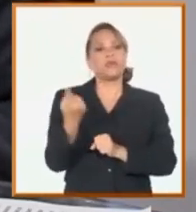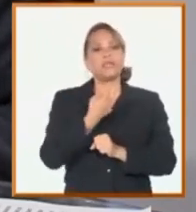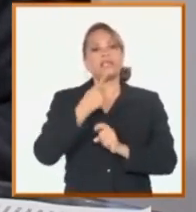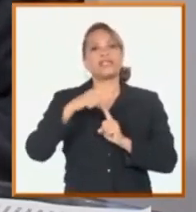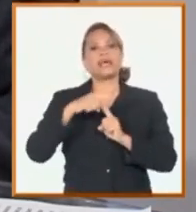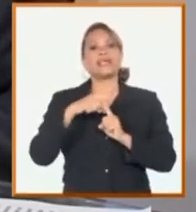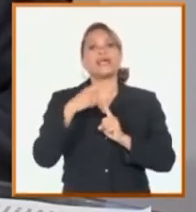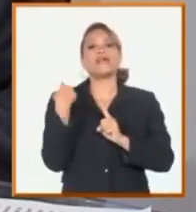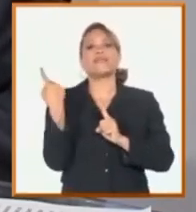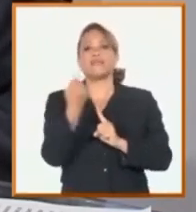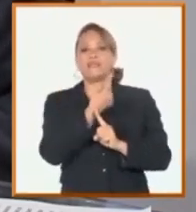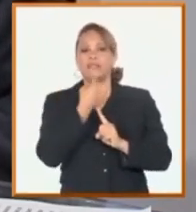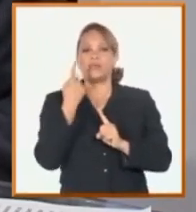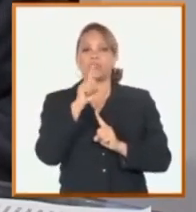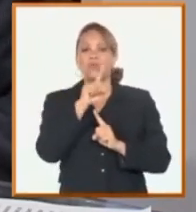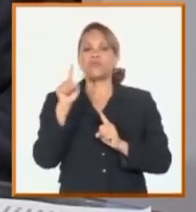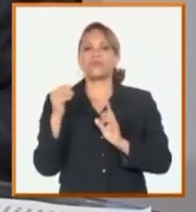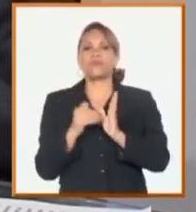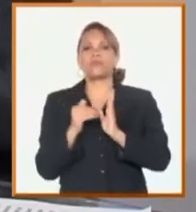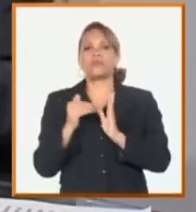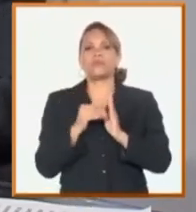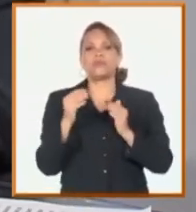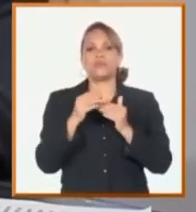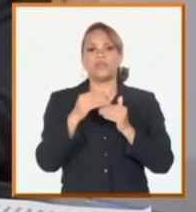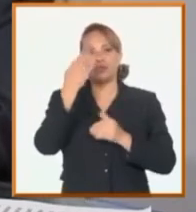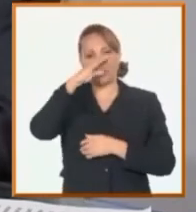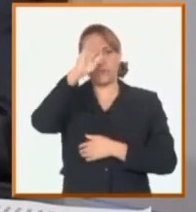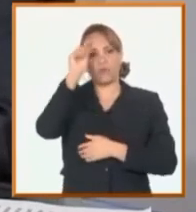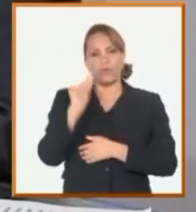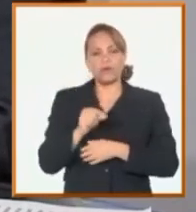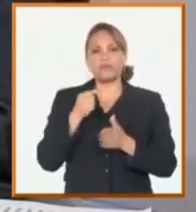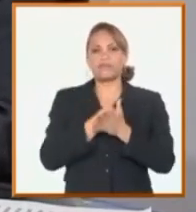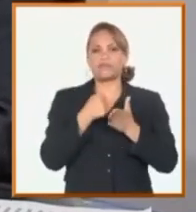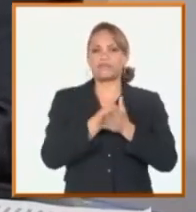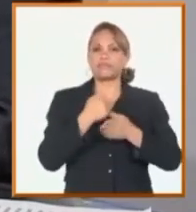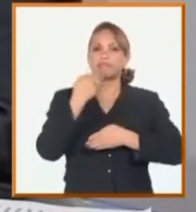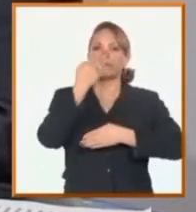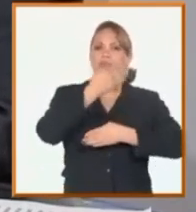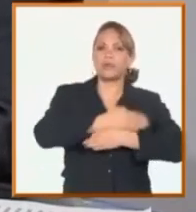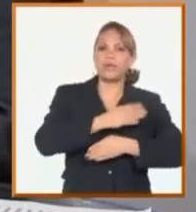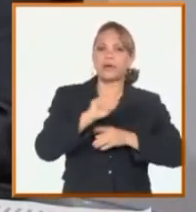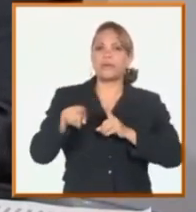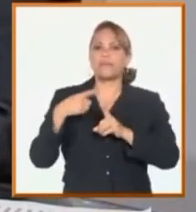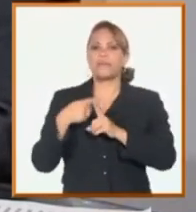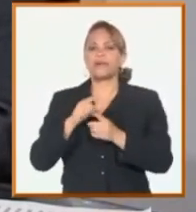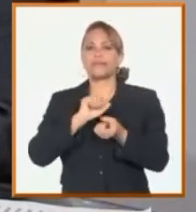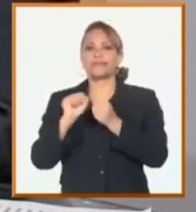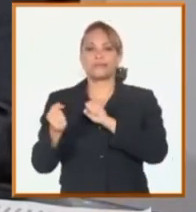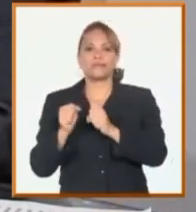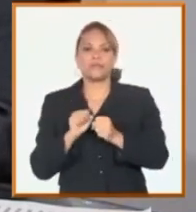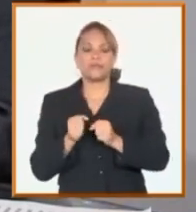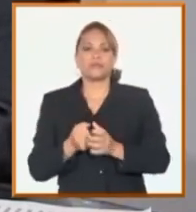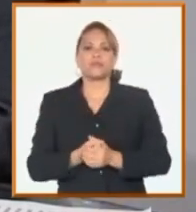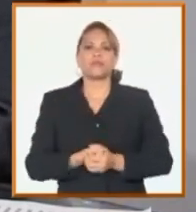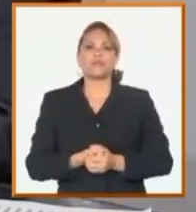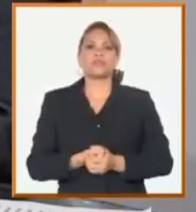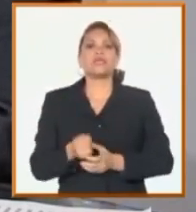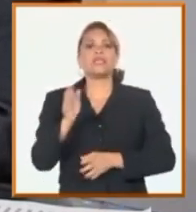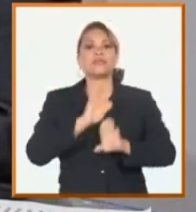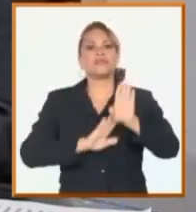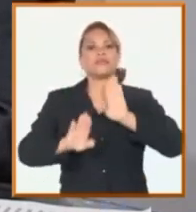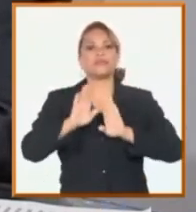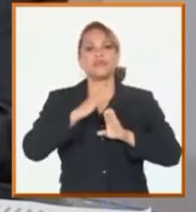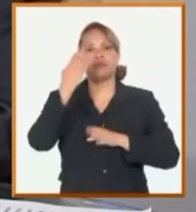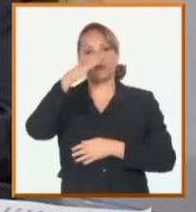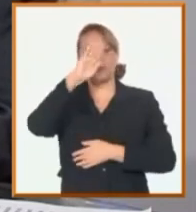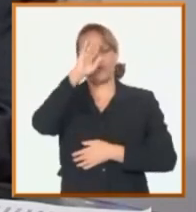Cuando digo todo, digo los más de 11 millones de cubanos que estamos aquí, enfrentando el bloqueo, enfrentando el imperio, y defendiendo la patria nuestra y el